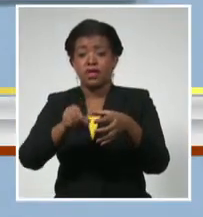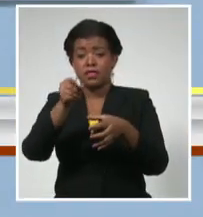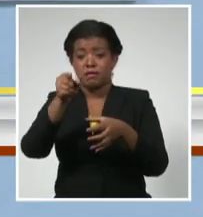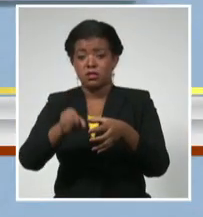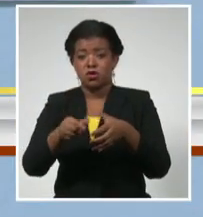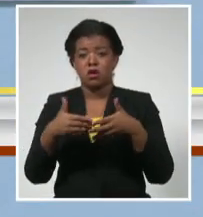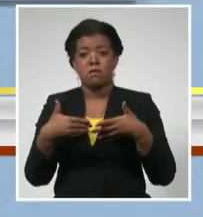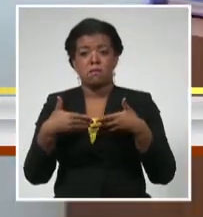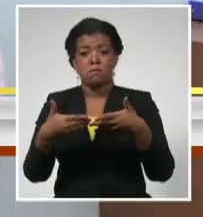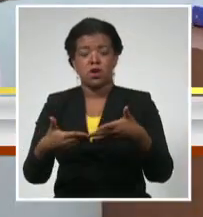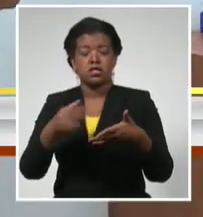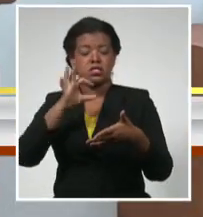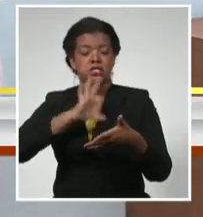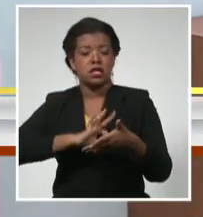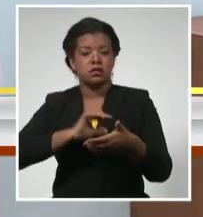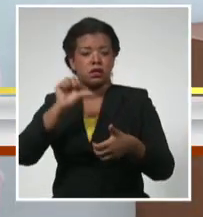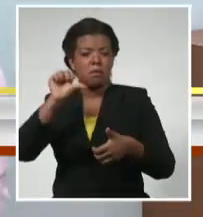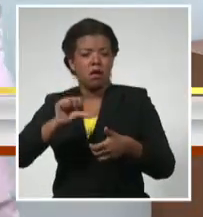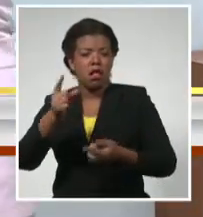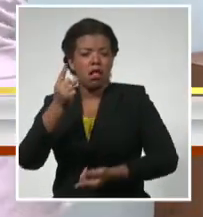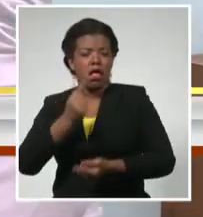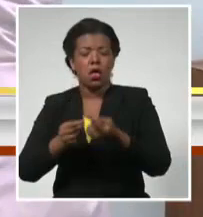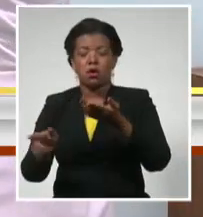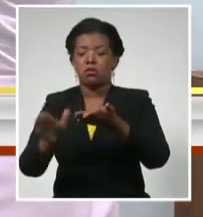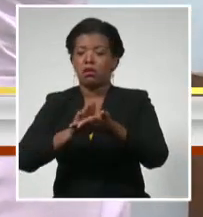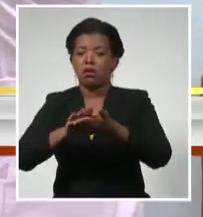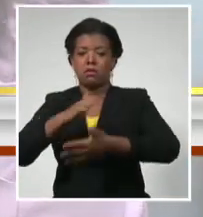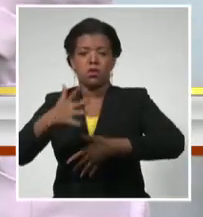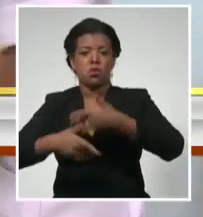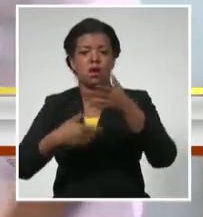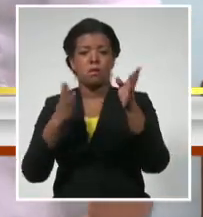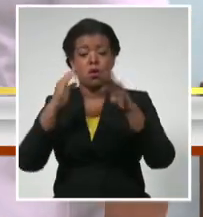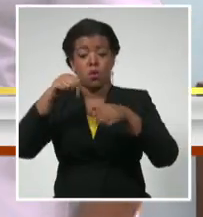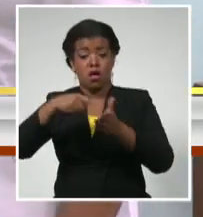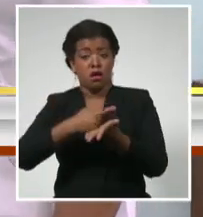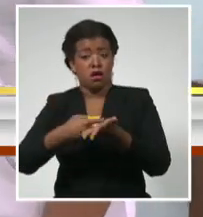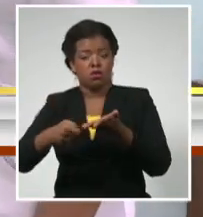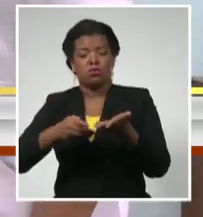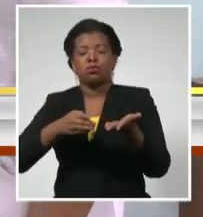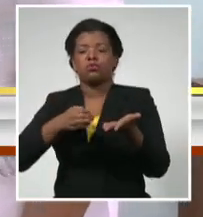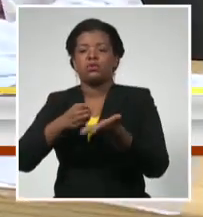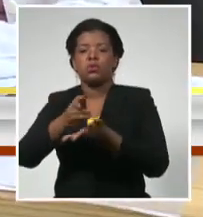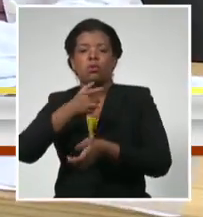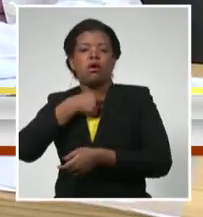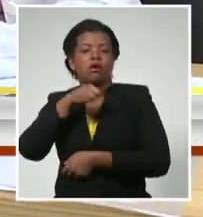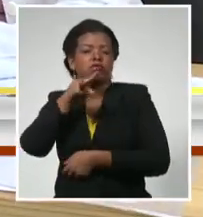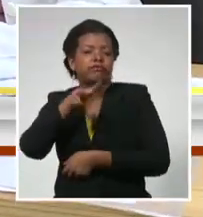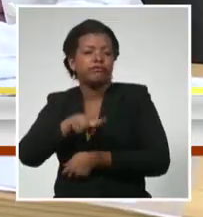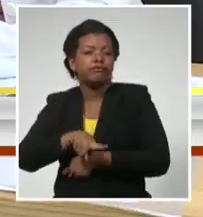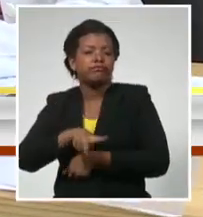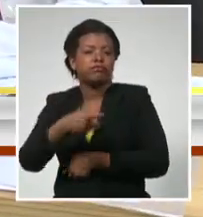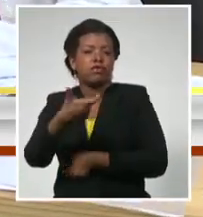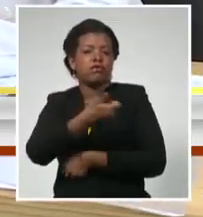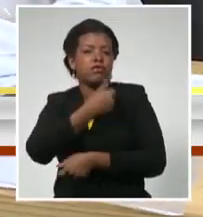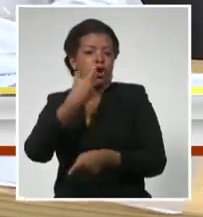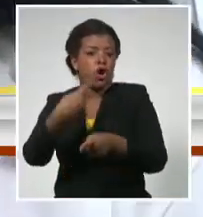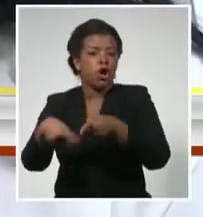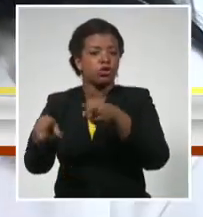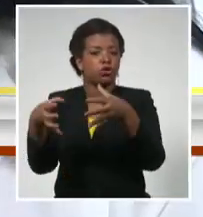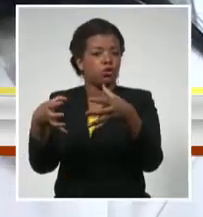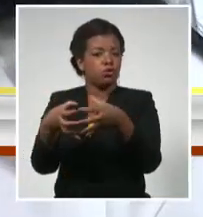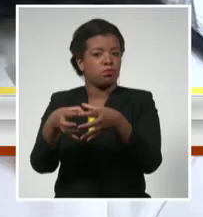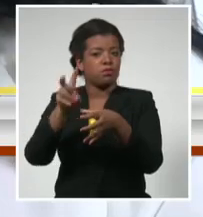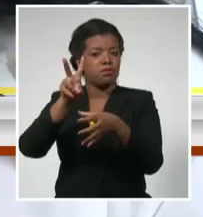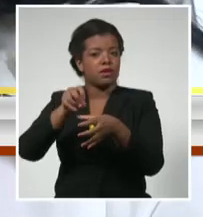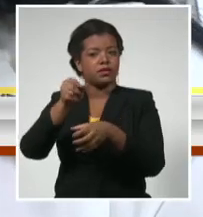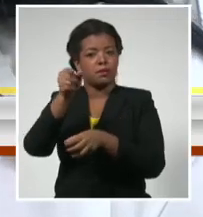presentarse eventos adversos en la administración del producto, esta semana continúa la estrategia de evaluación clínica en otros 20 sujetos. La